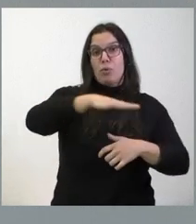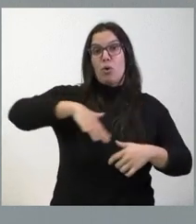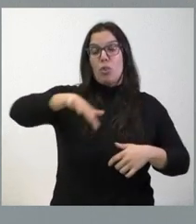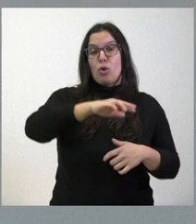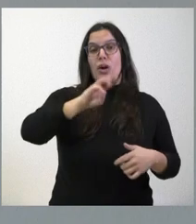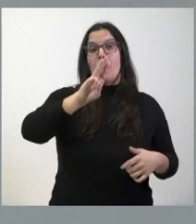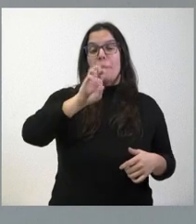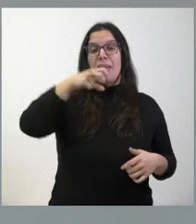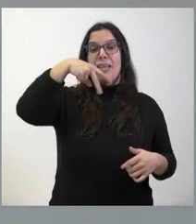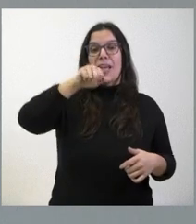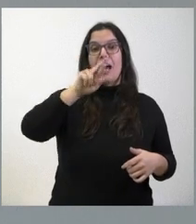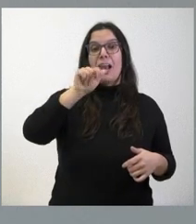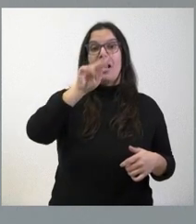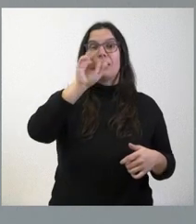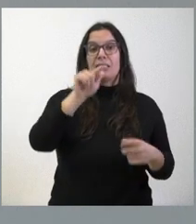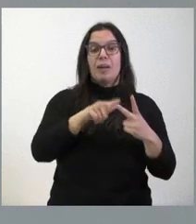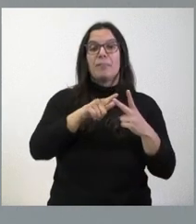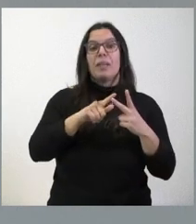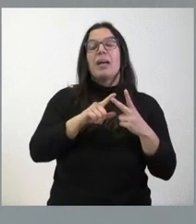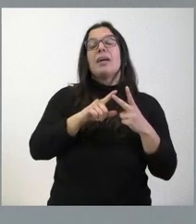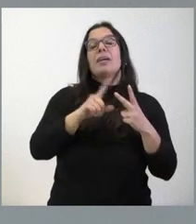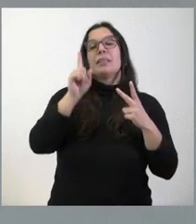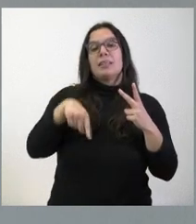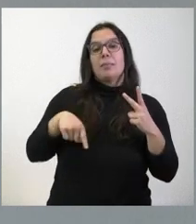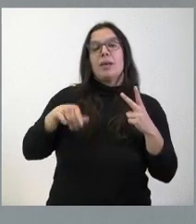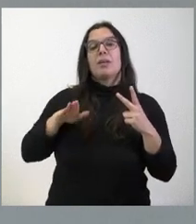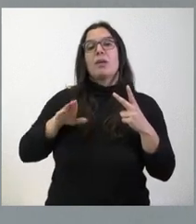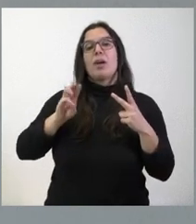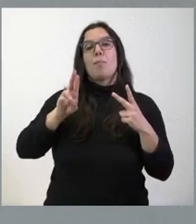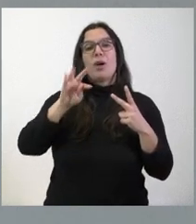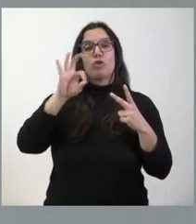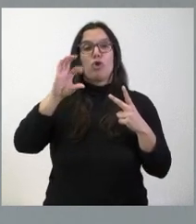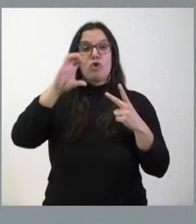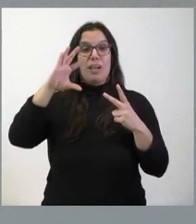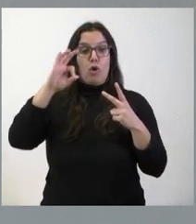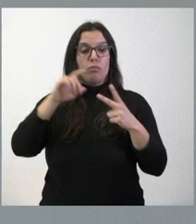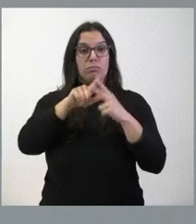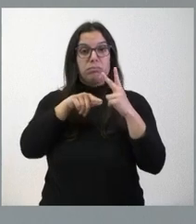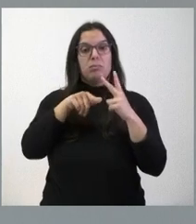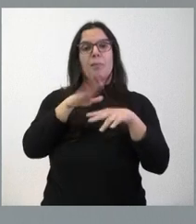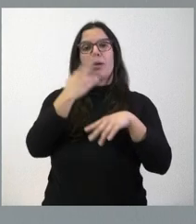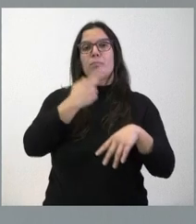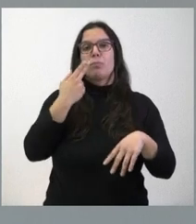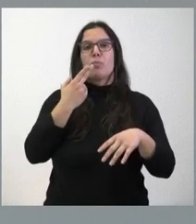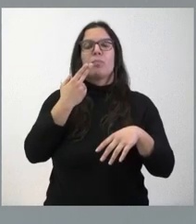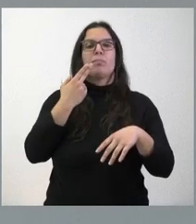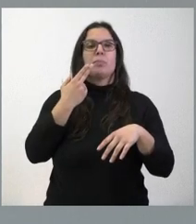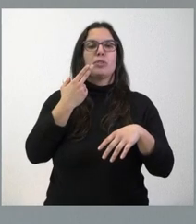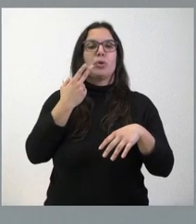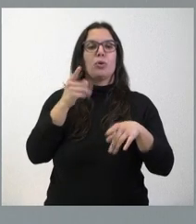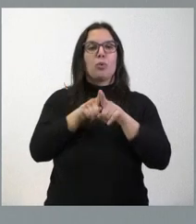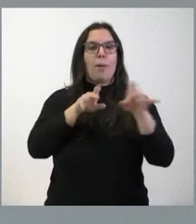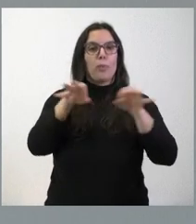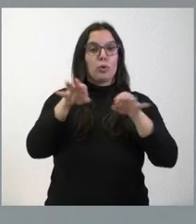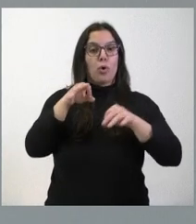concreto 13.924.000 euros. Se trata de dar cumplimiento con ello al protocolo firmado entre la